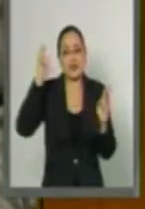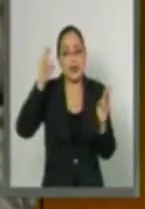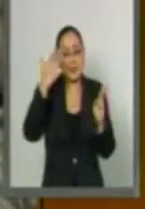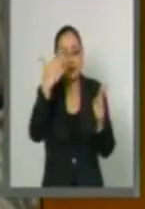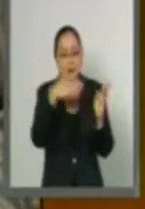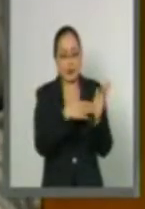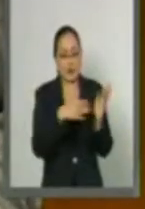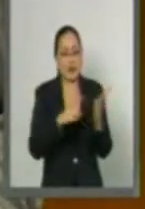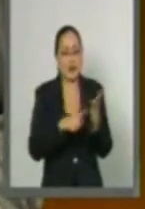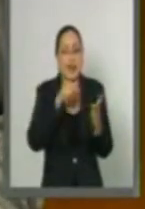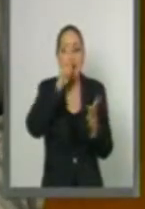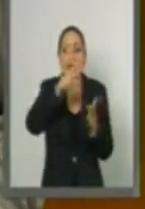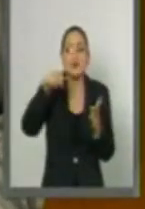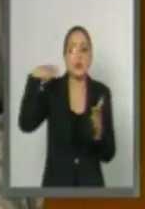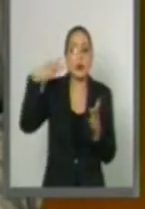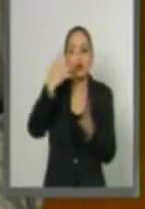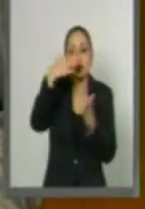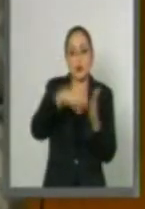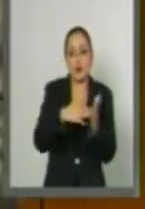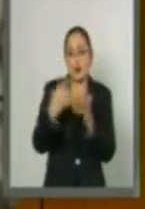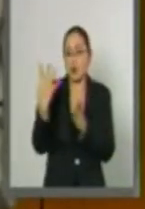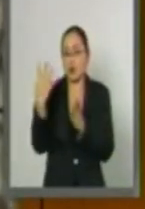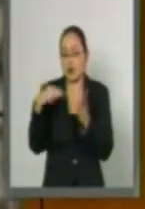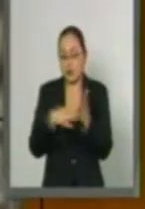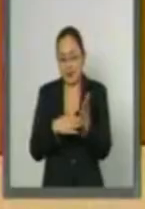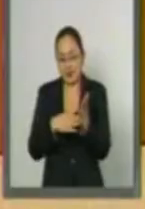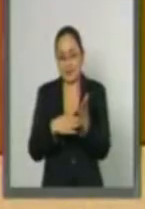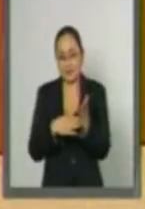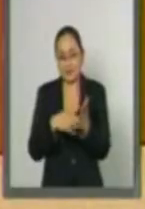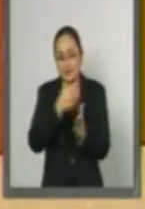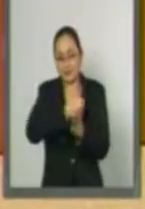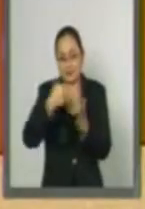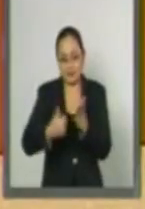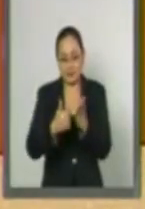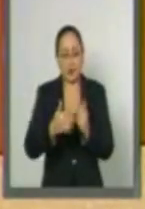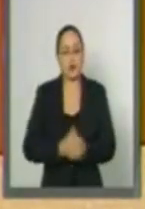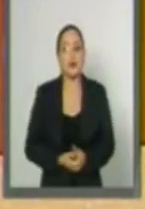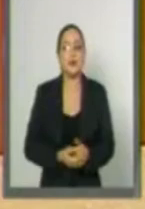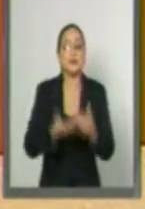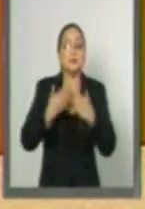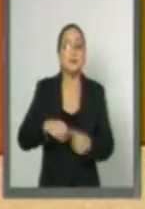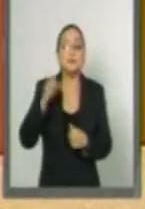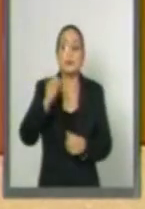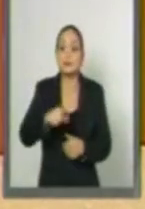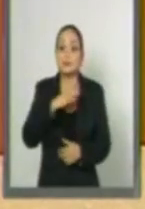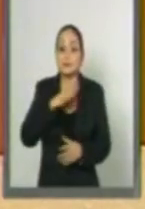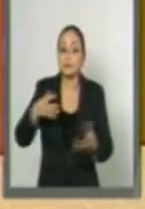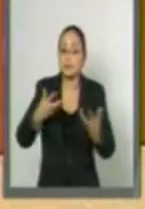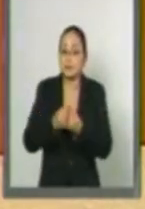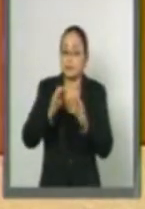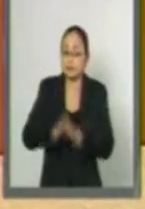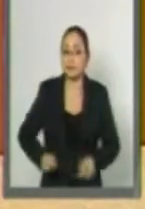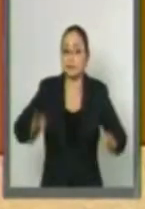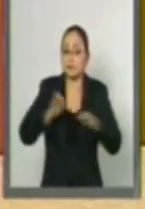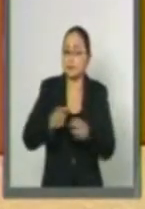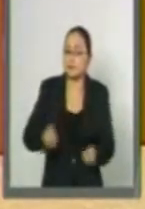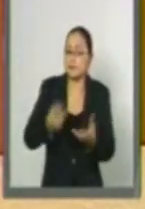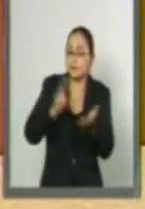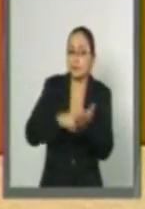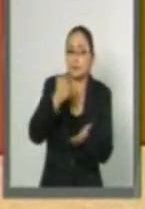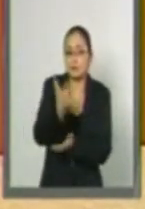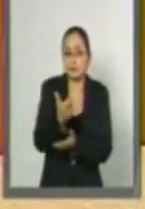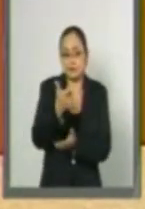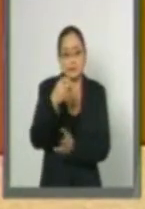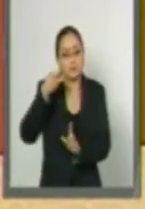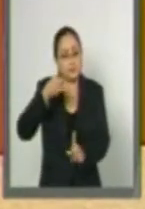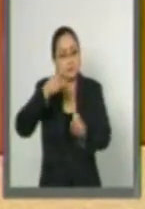mil, Jalisco y Veracruz con 5 mil y 4 mil toneladas respectivamente. Además de su importancia económica, la apicultura